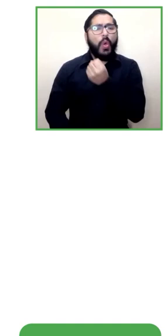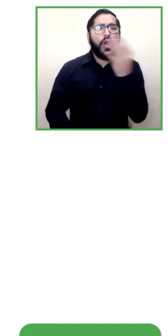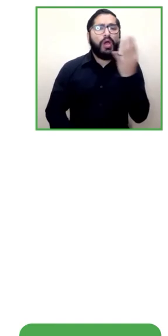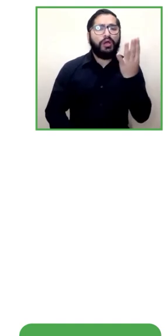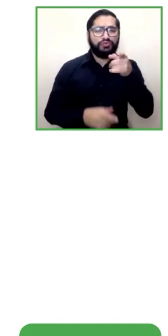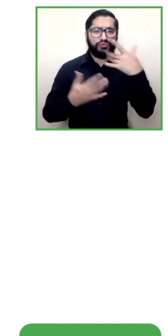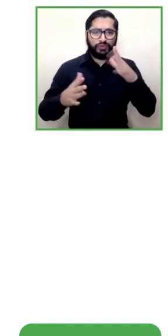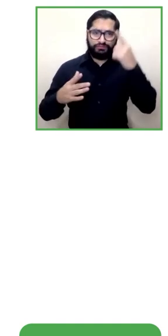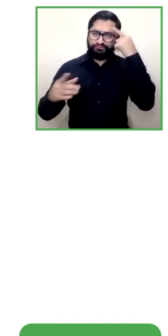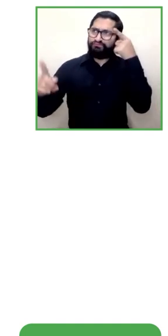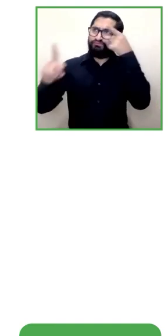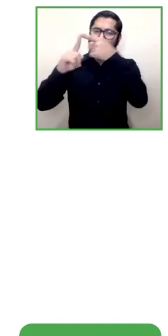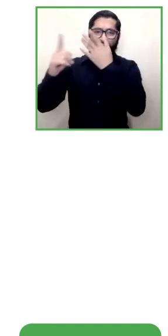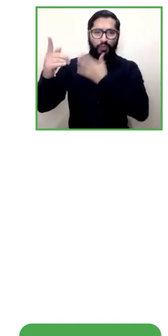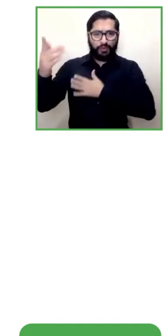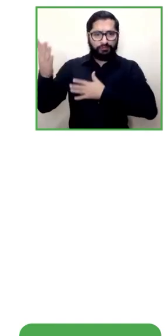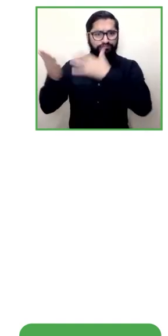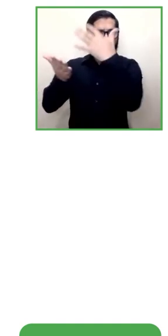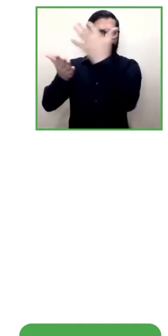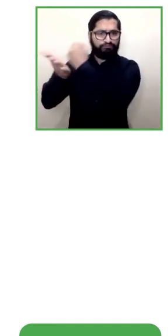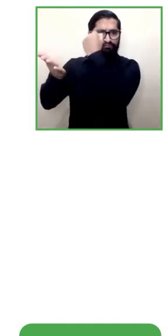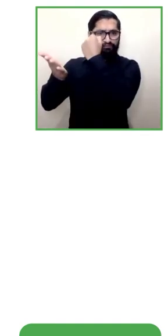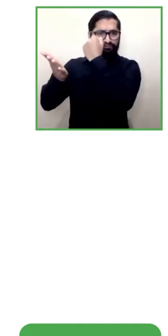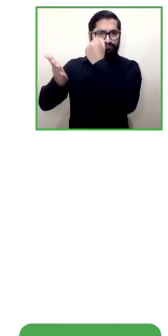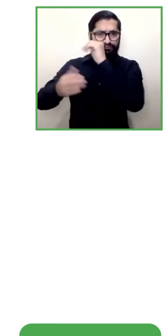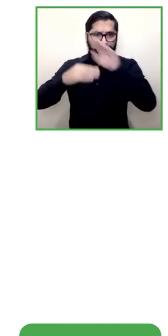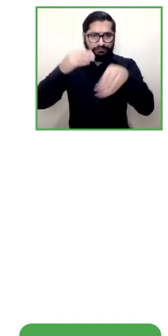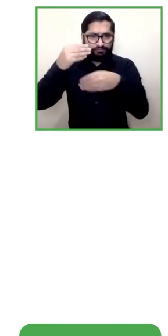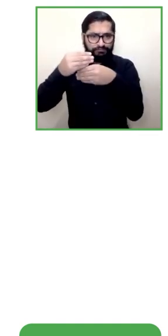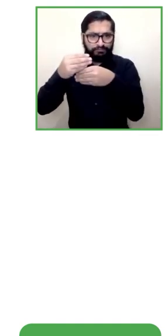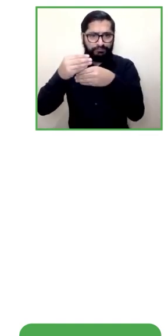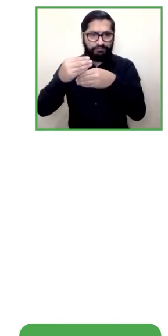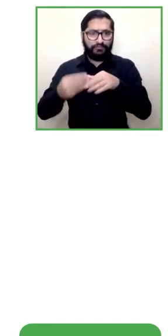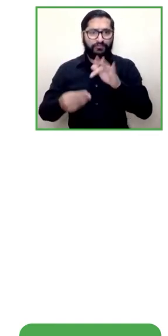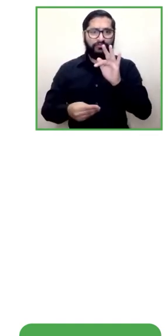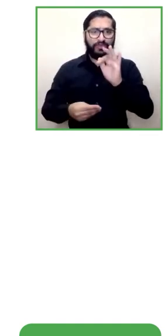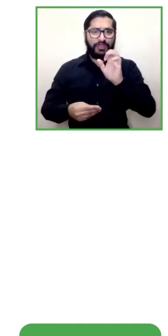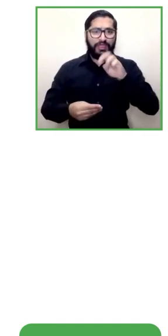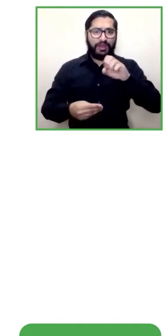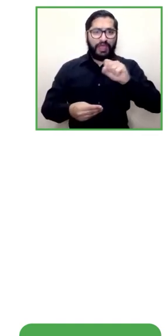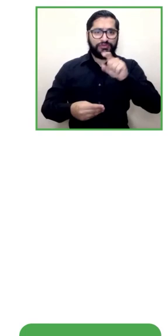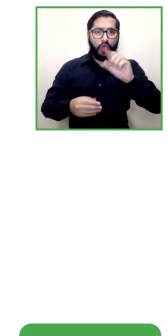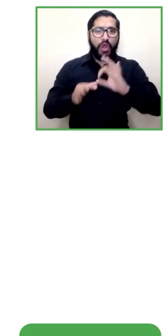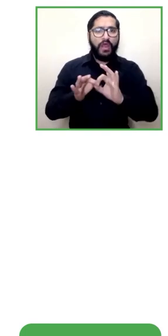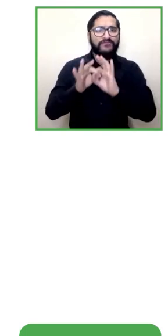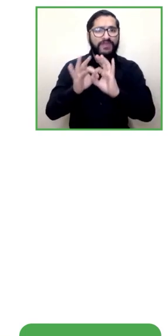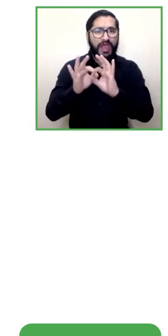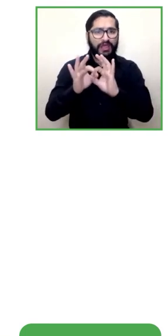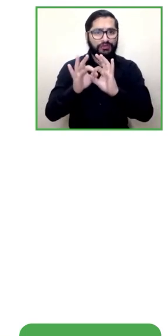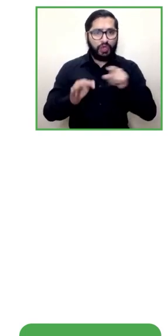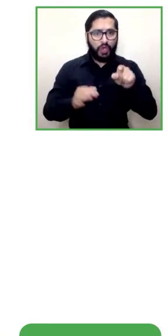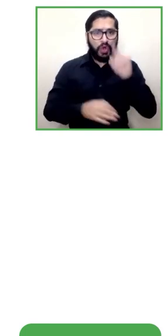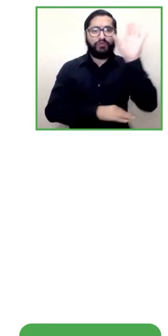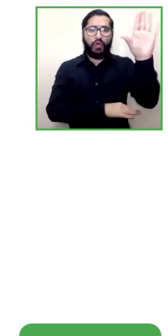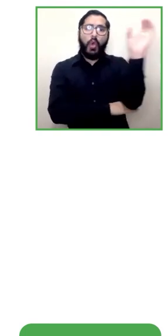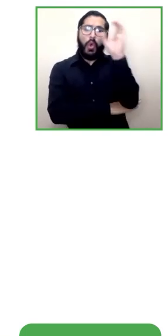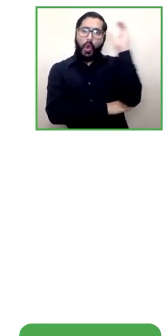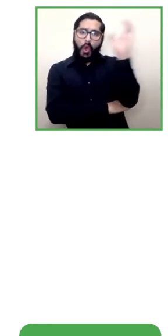FENASCOL en Colombia? si nos puedes contar el contexto y decir cómo lo han superado porque la verdad es que es increíble